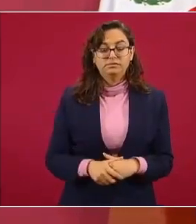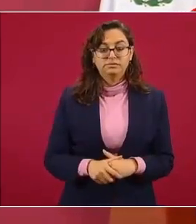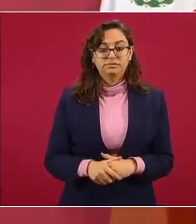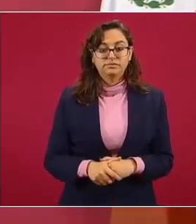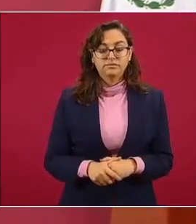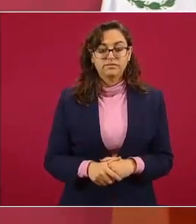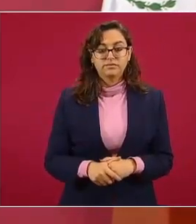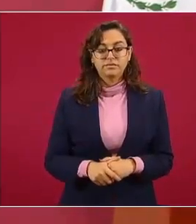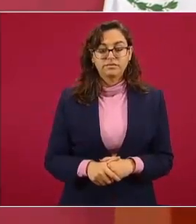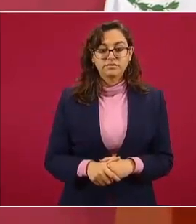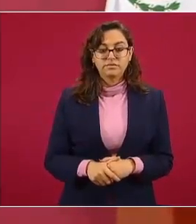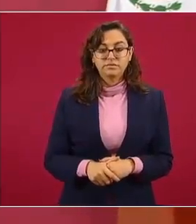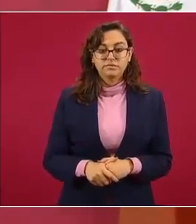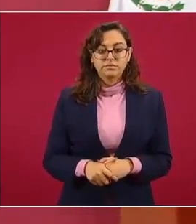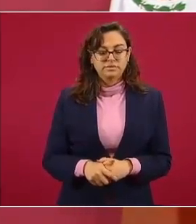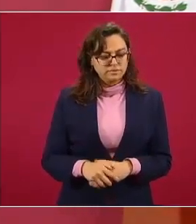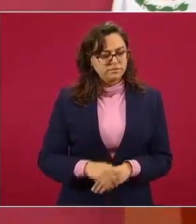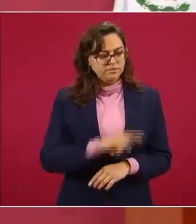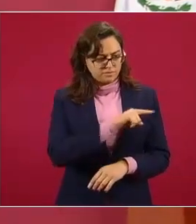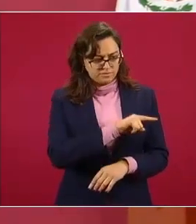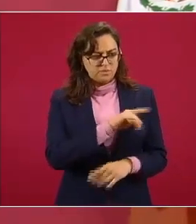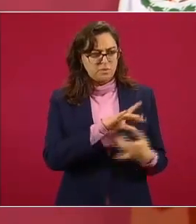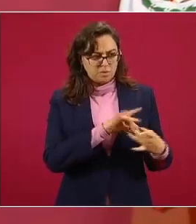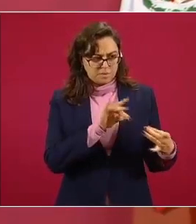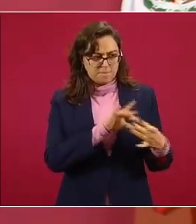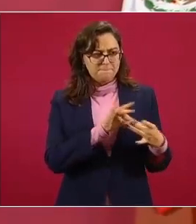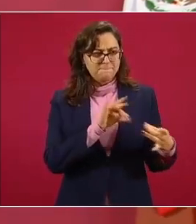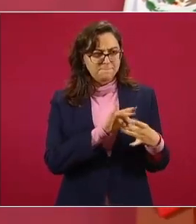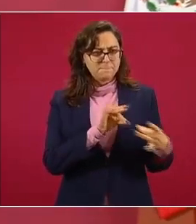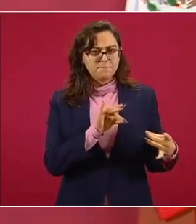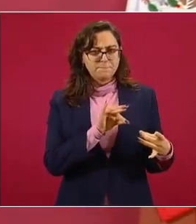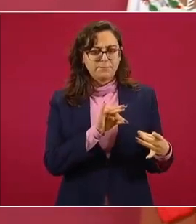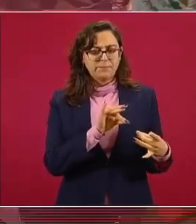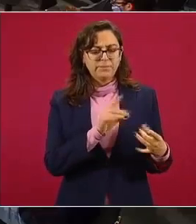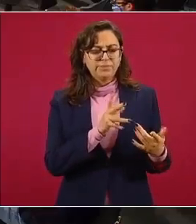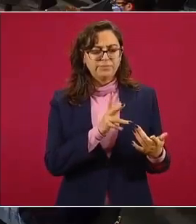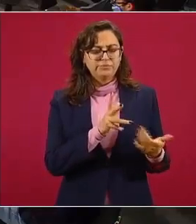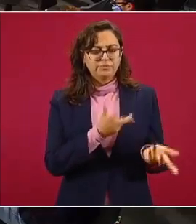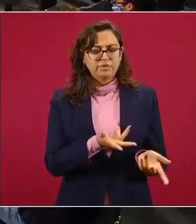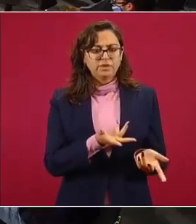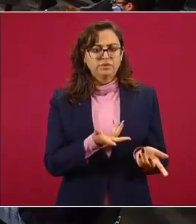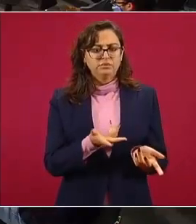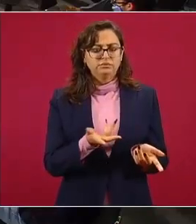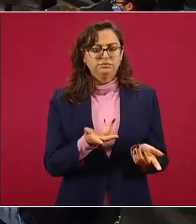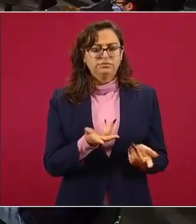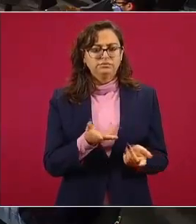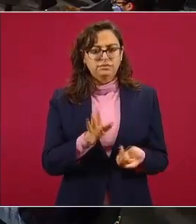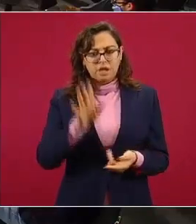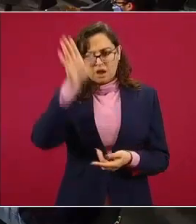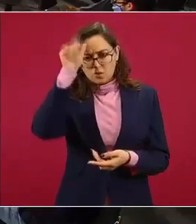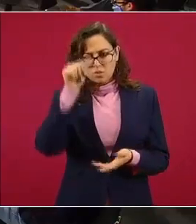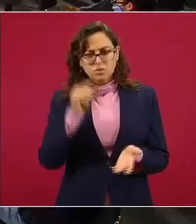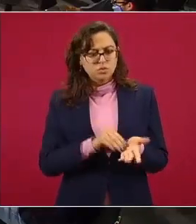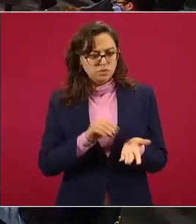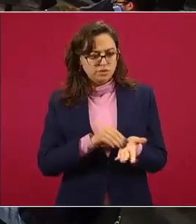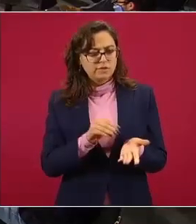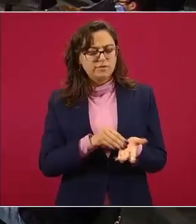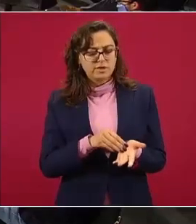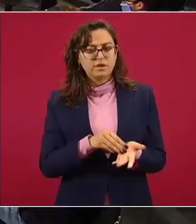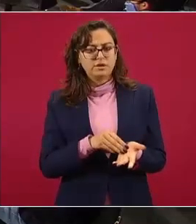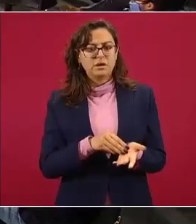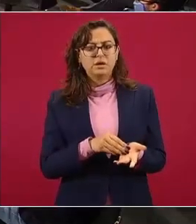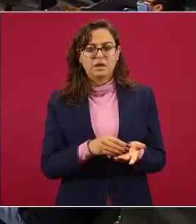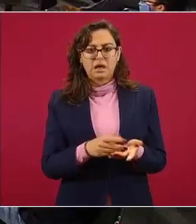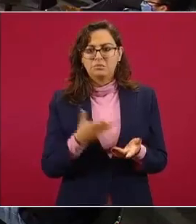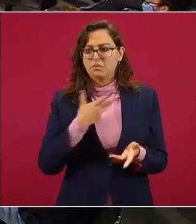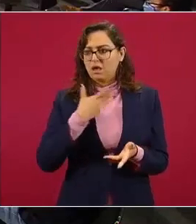mencionas el acuerdo vigente porque se han